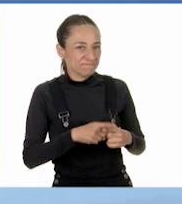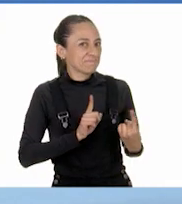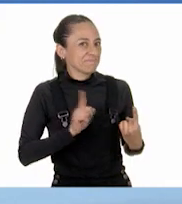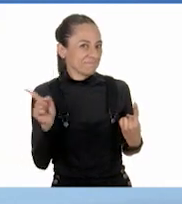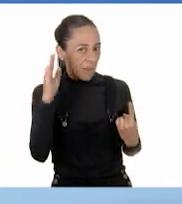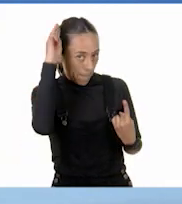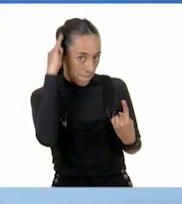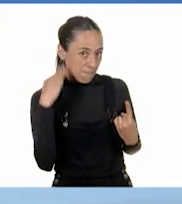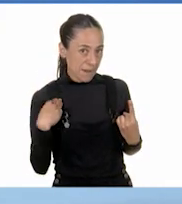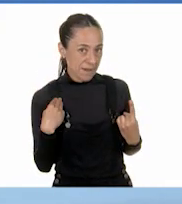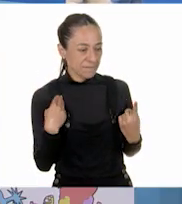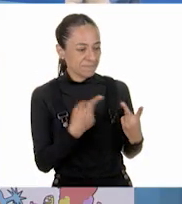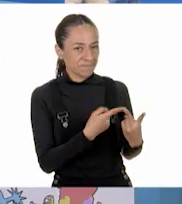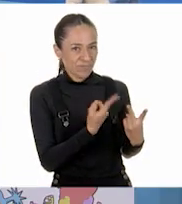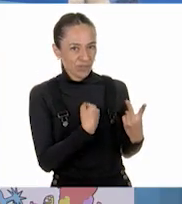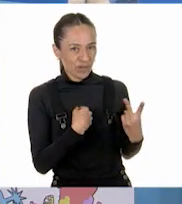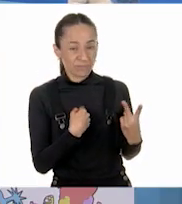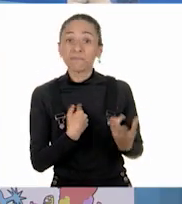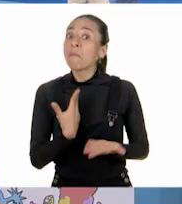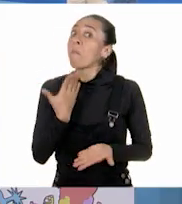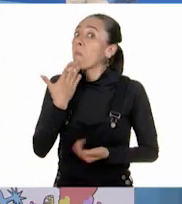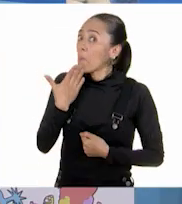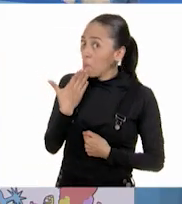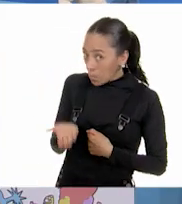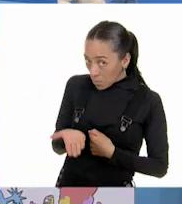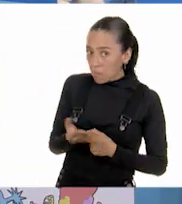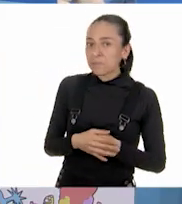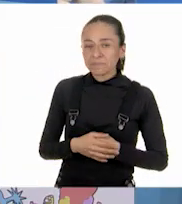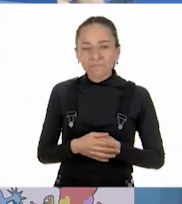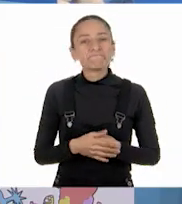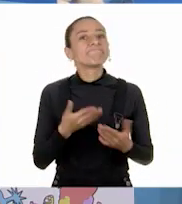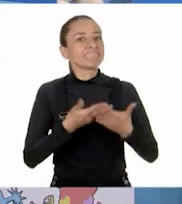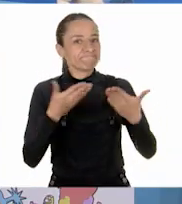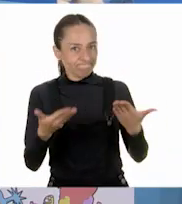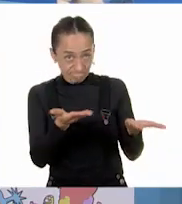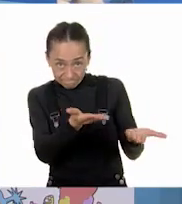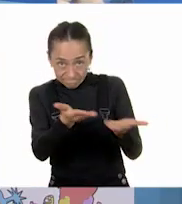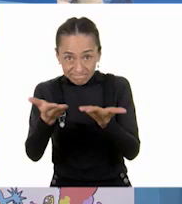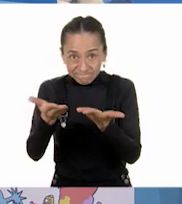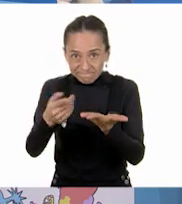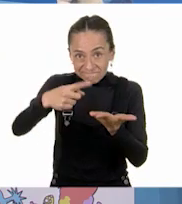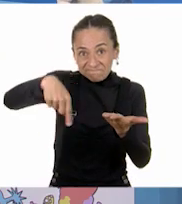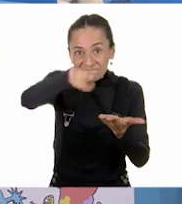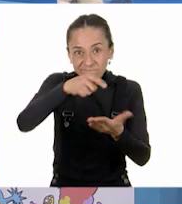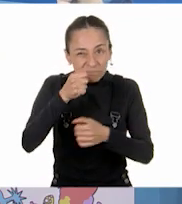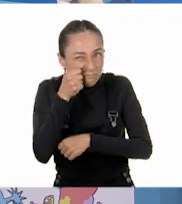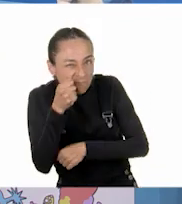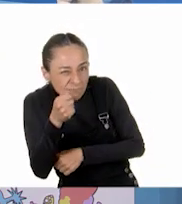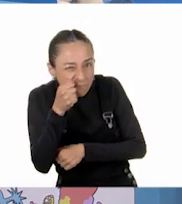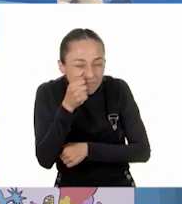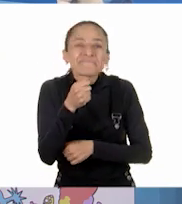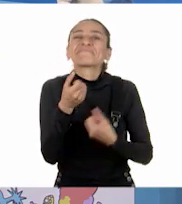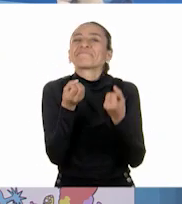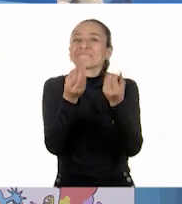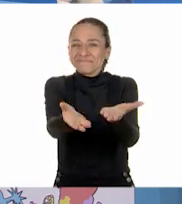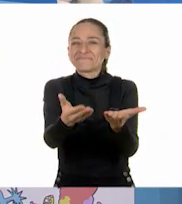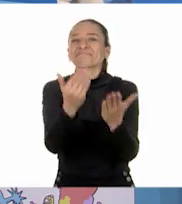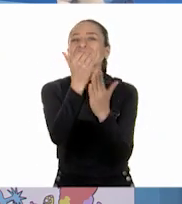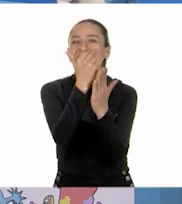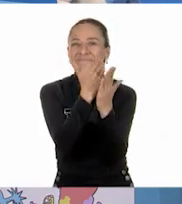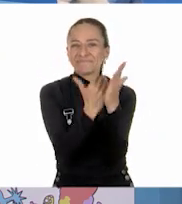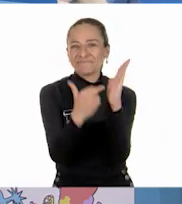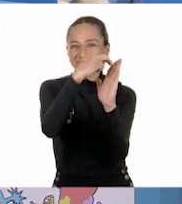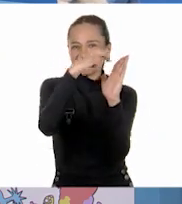Muy bien. A continuación, detectives, les compartimos las reglas de este juego y nos ayudarán a leerlas.